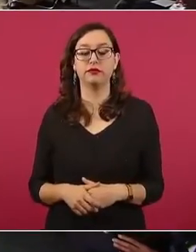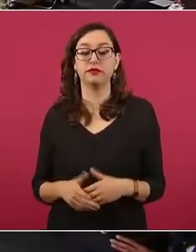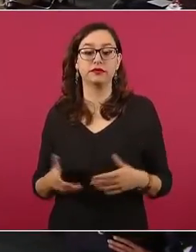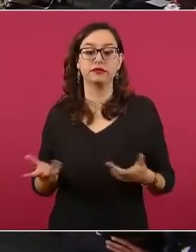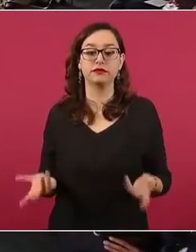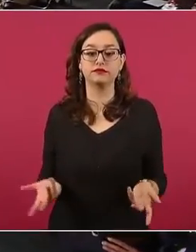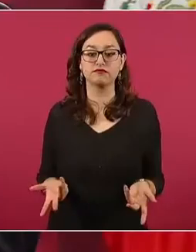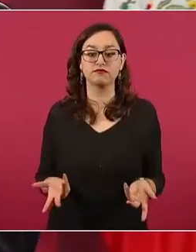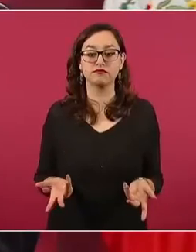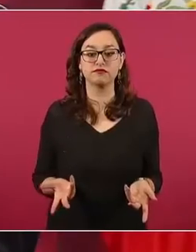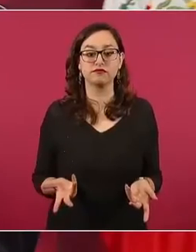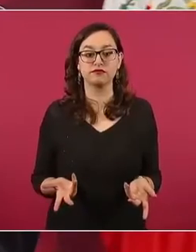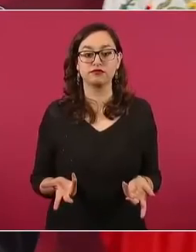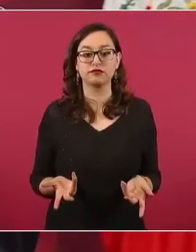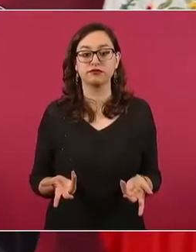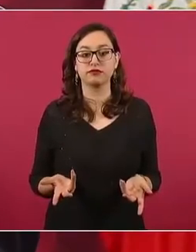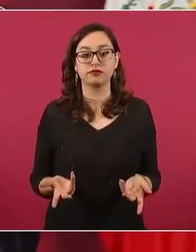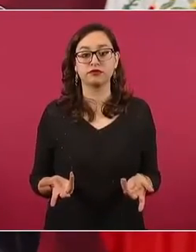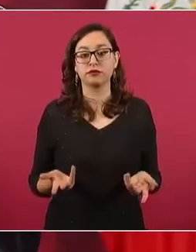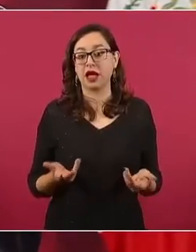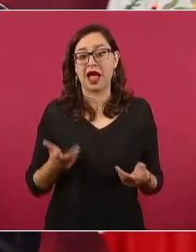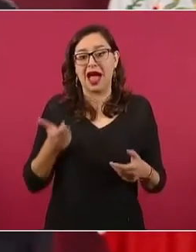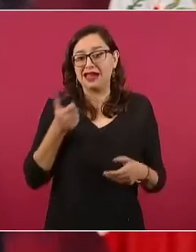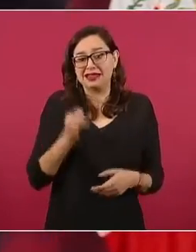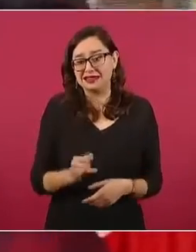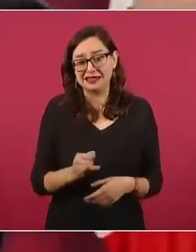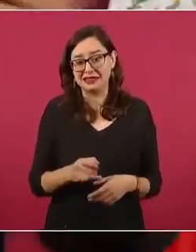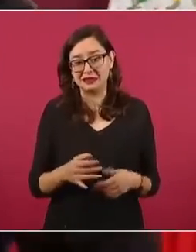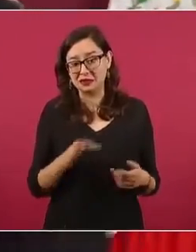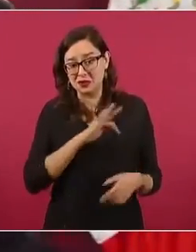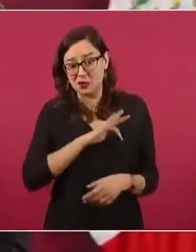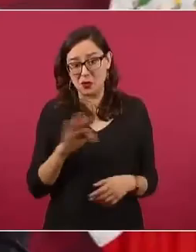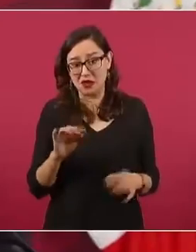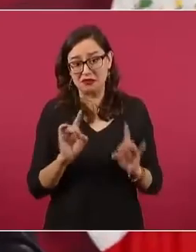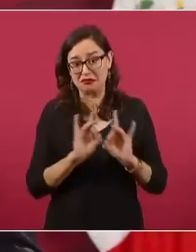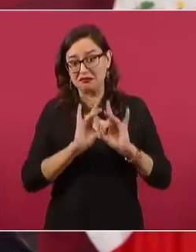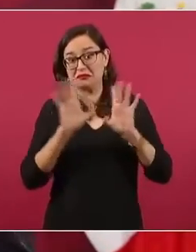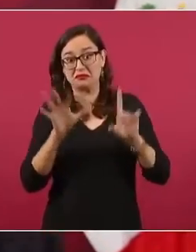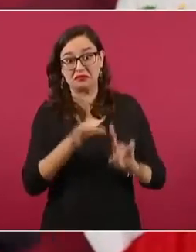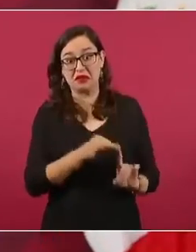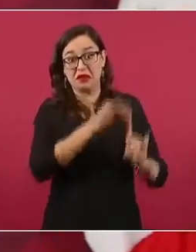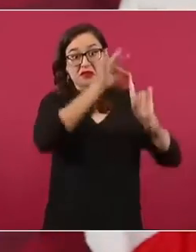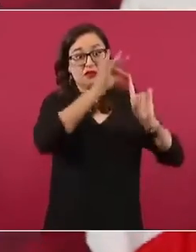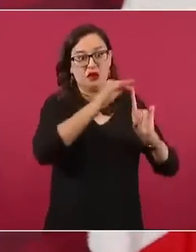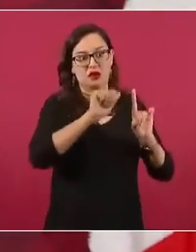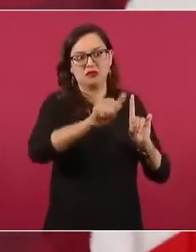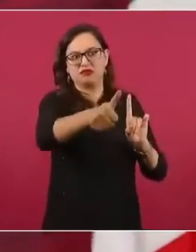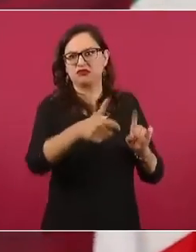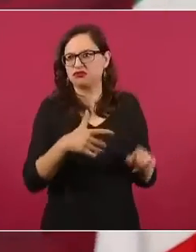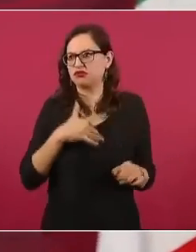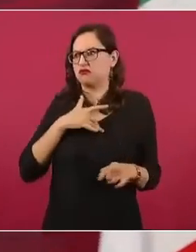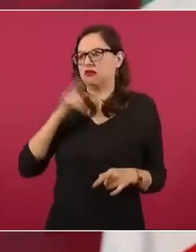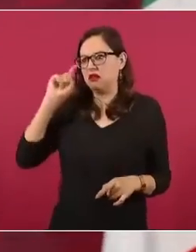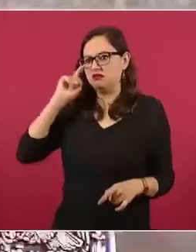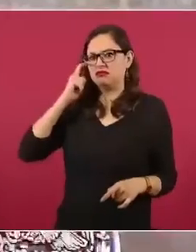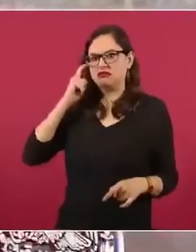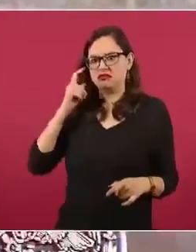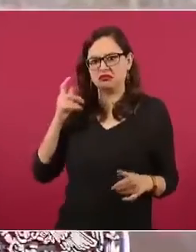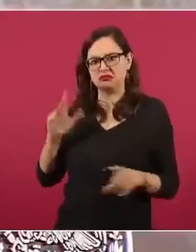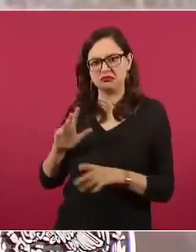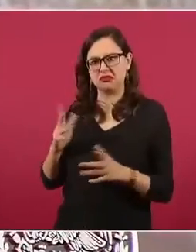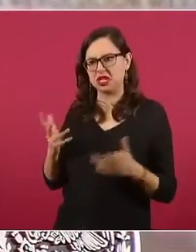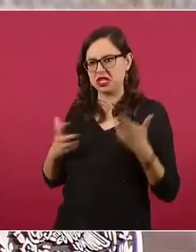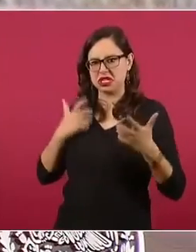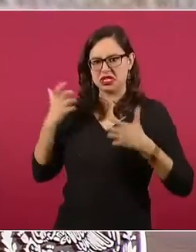posible precandidato o precandidata puede apoyar al otro y eso.